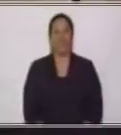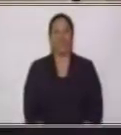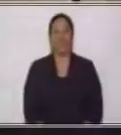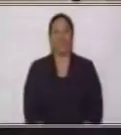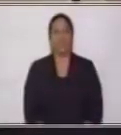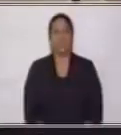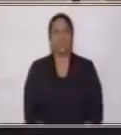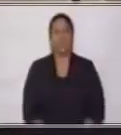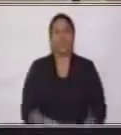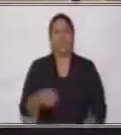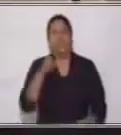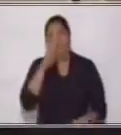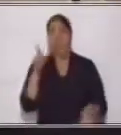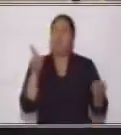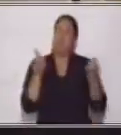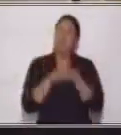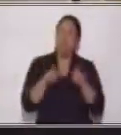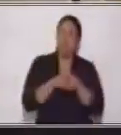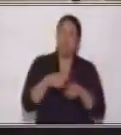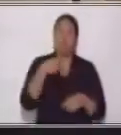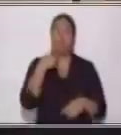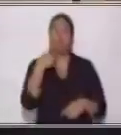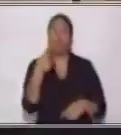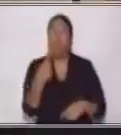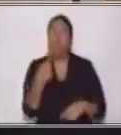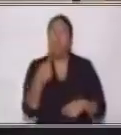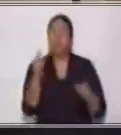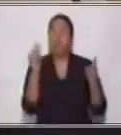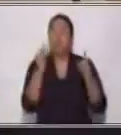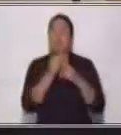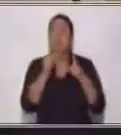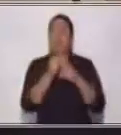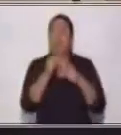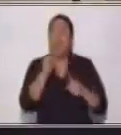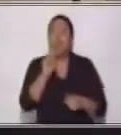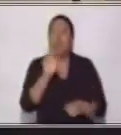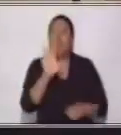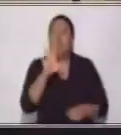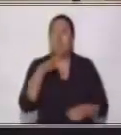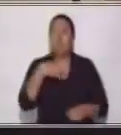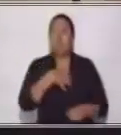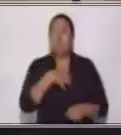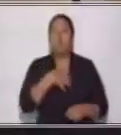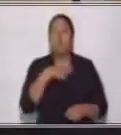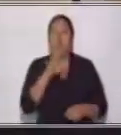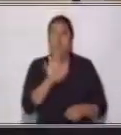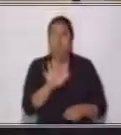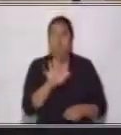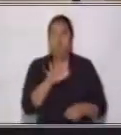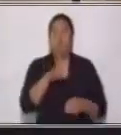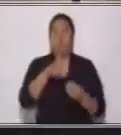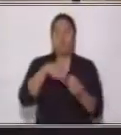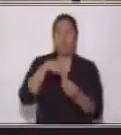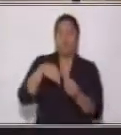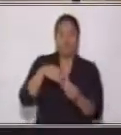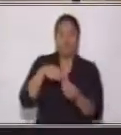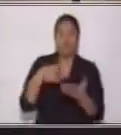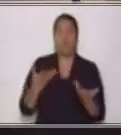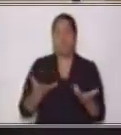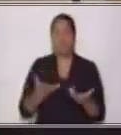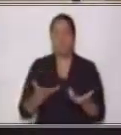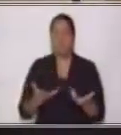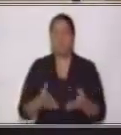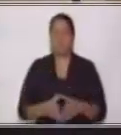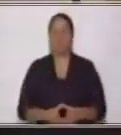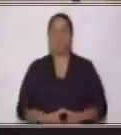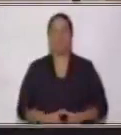nombrar con palabras y a reconocer a los miembros de la familia. Muy bien. ¿Estás listo?